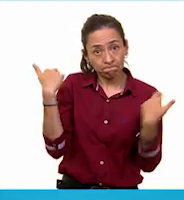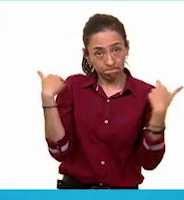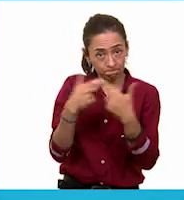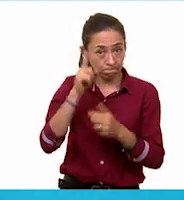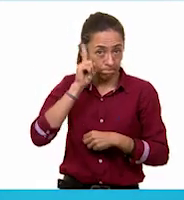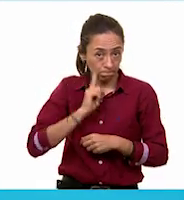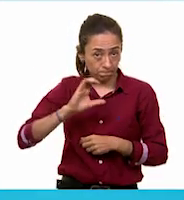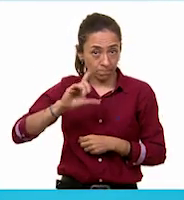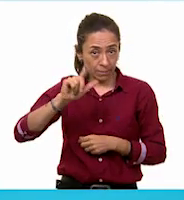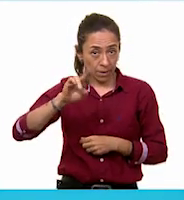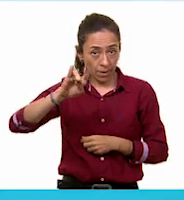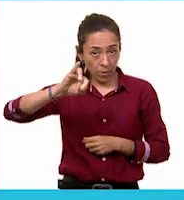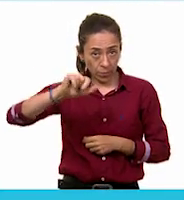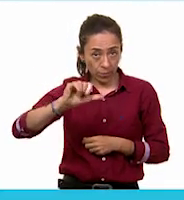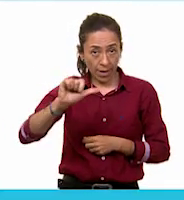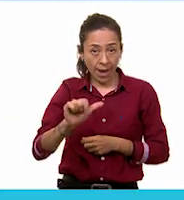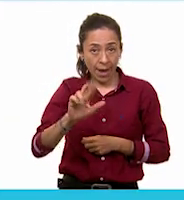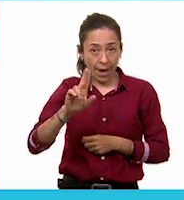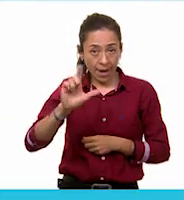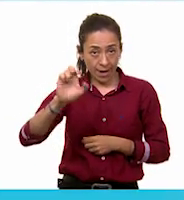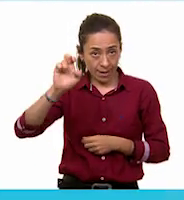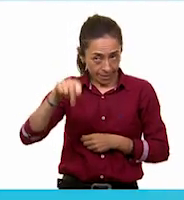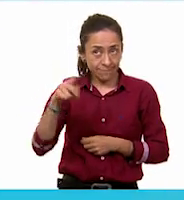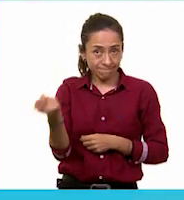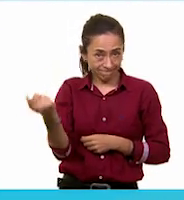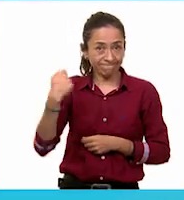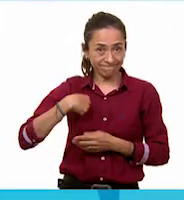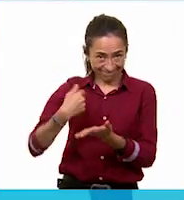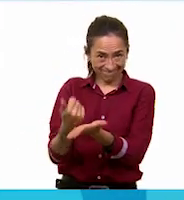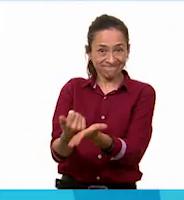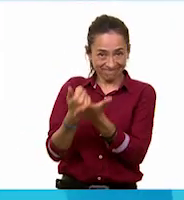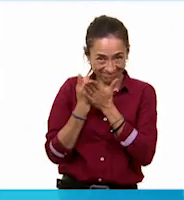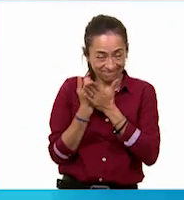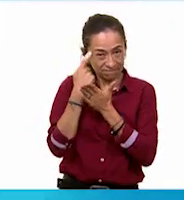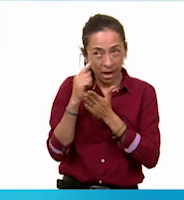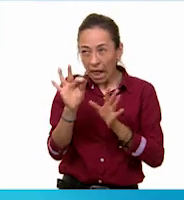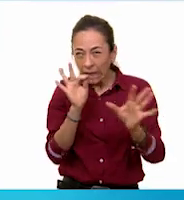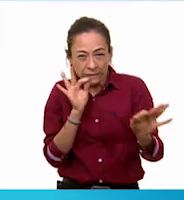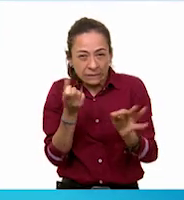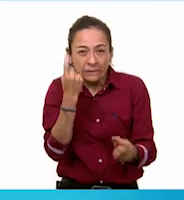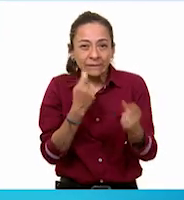Arlén, me ayudó a conseguir algunos de estos objetos.